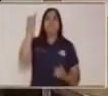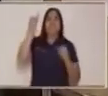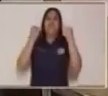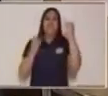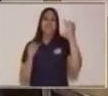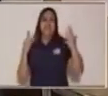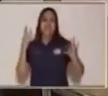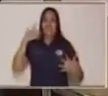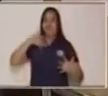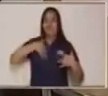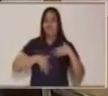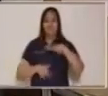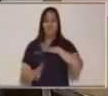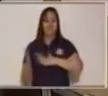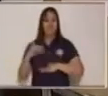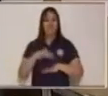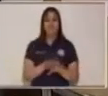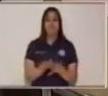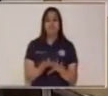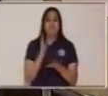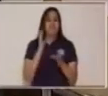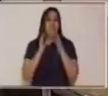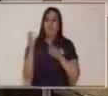mezclan y no nos logramos comunicar?